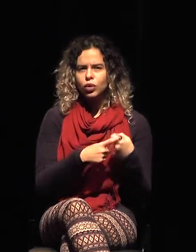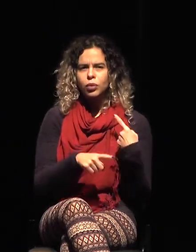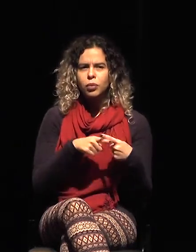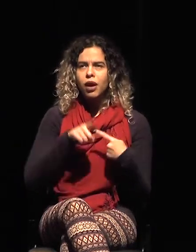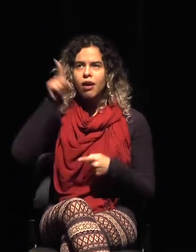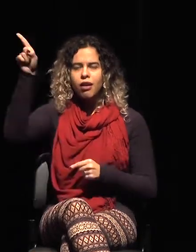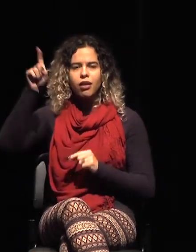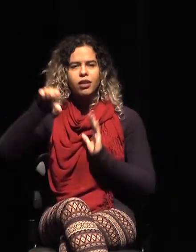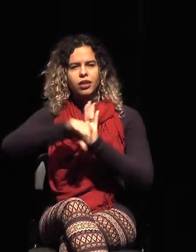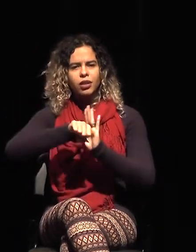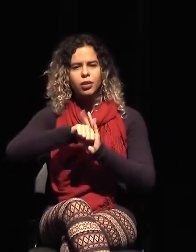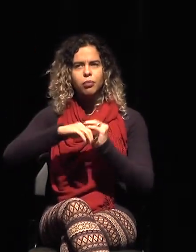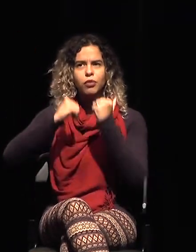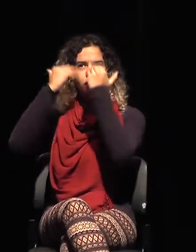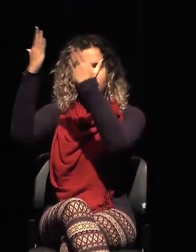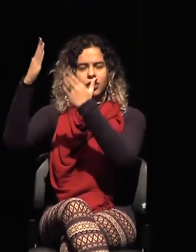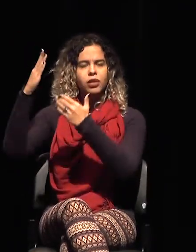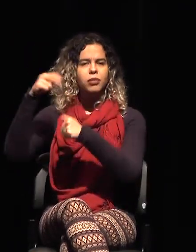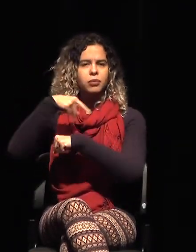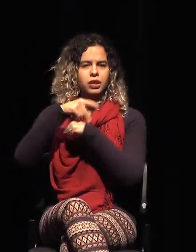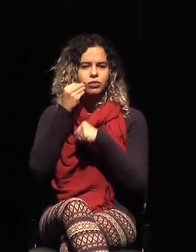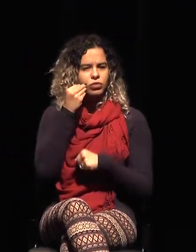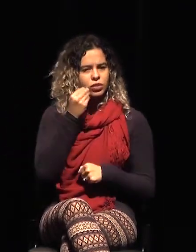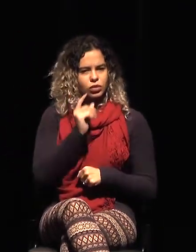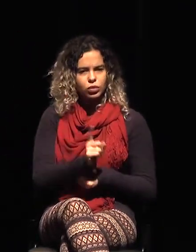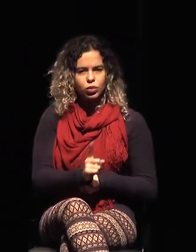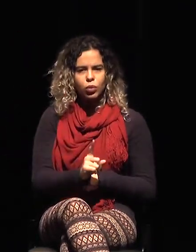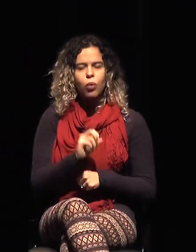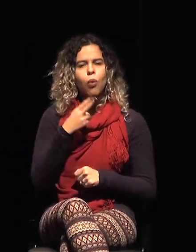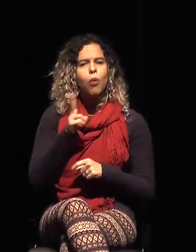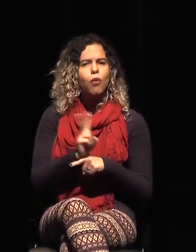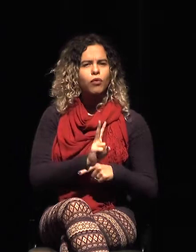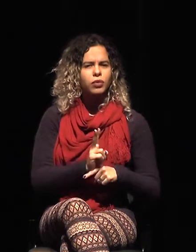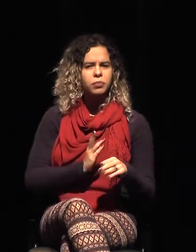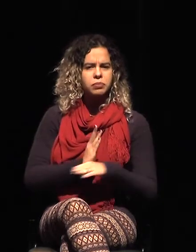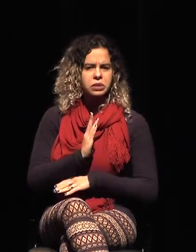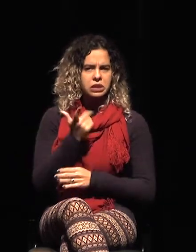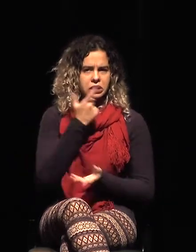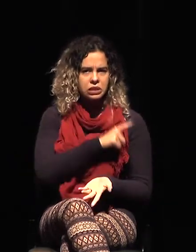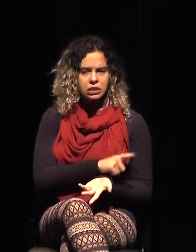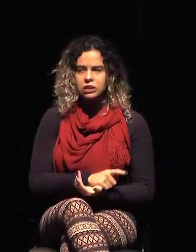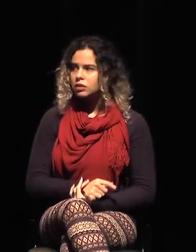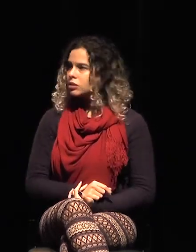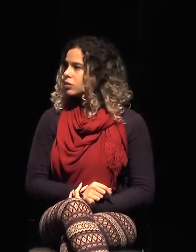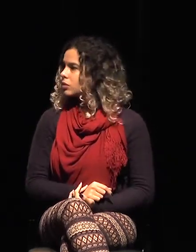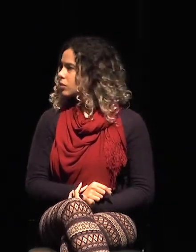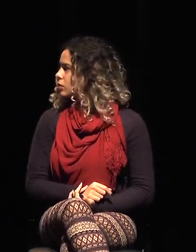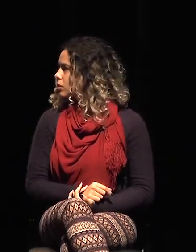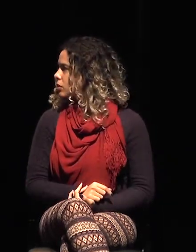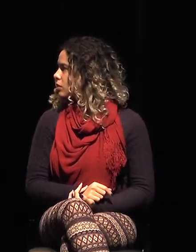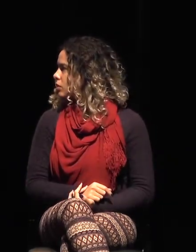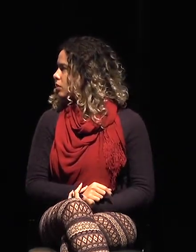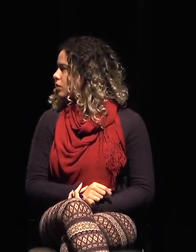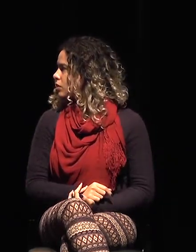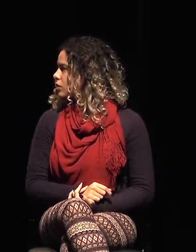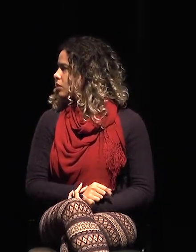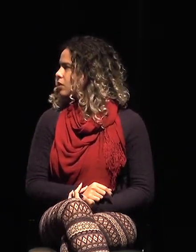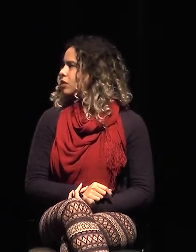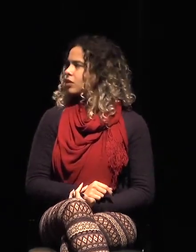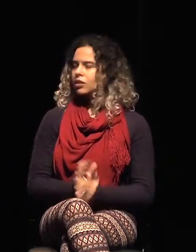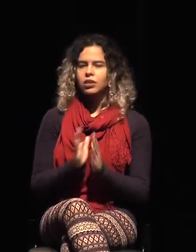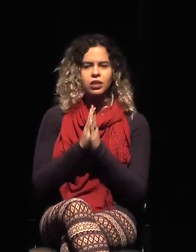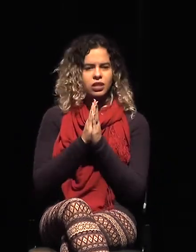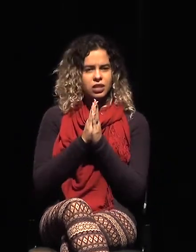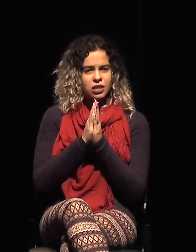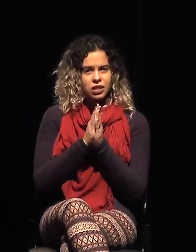extranjero o porque la fiscalización lo dejó pasar. Algo así era la pregunta. ¿Libros identificados en rayo X despiertan la